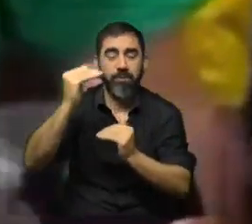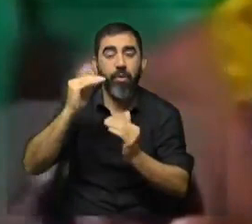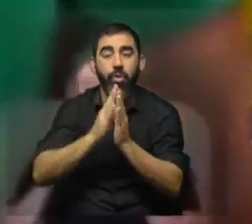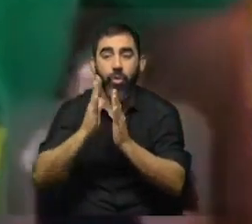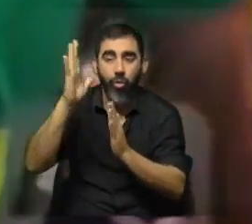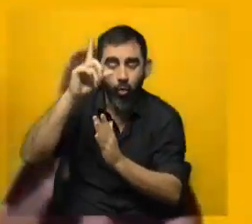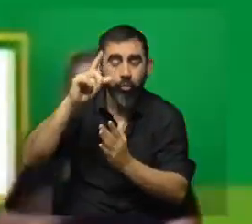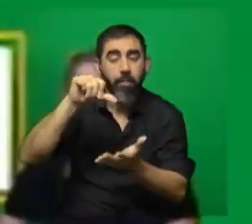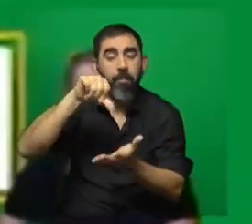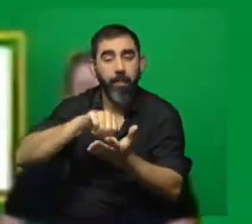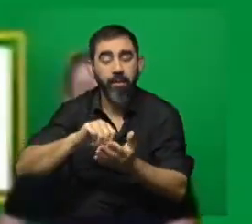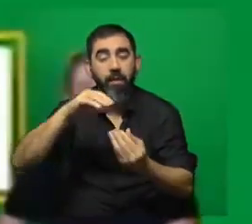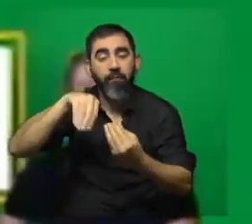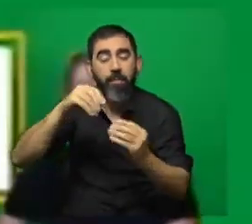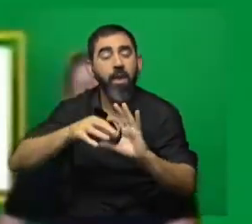familia y libertad.